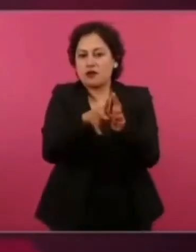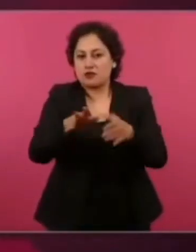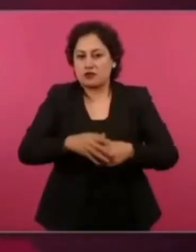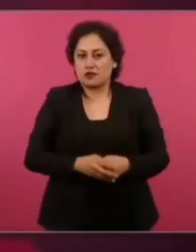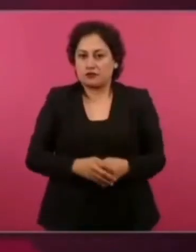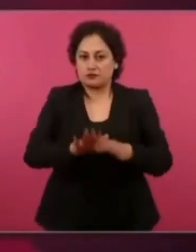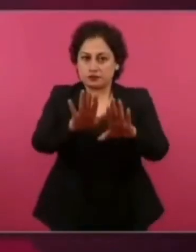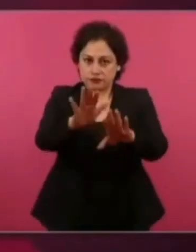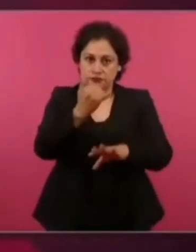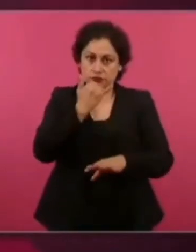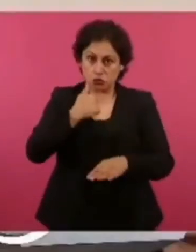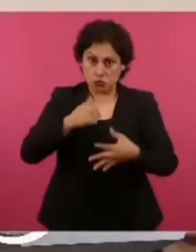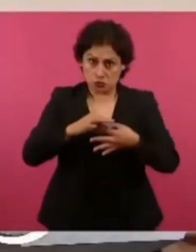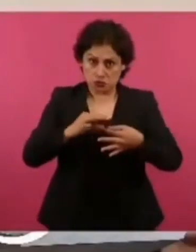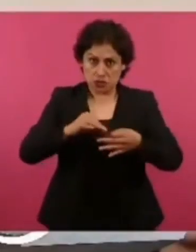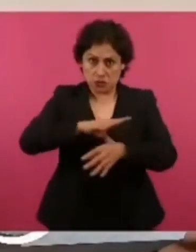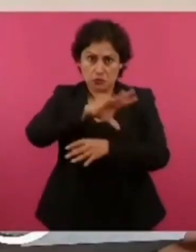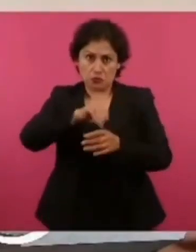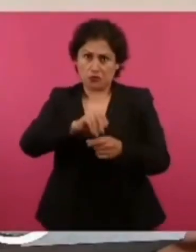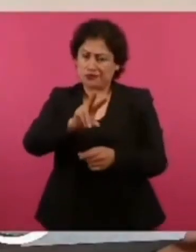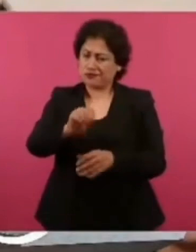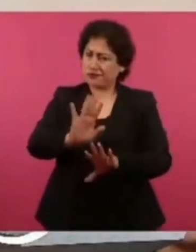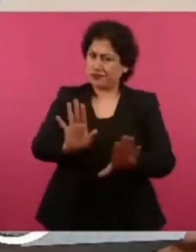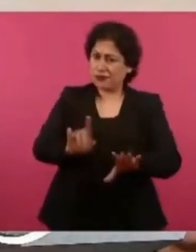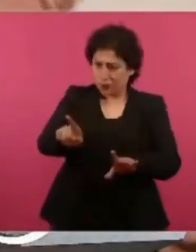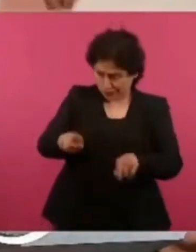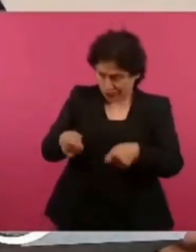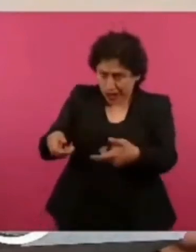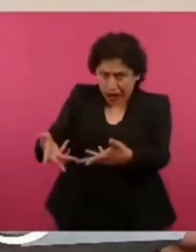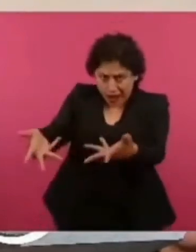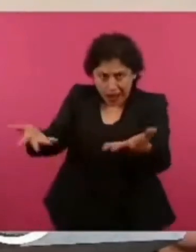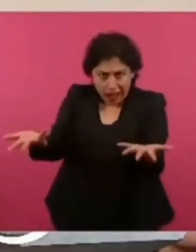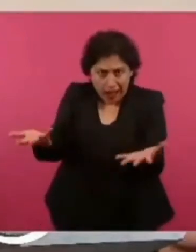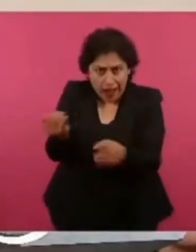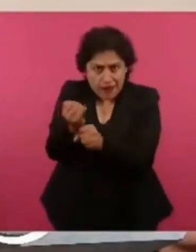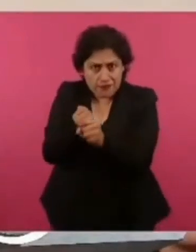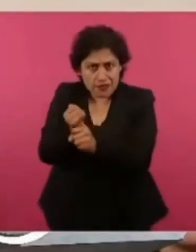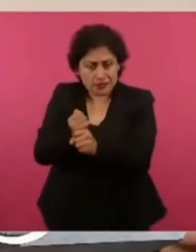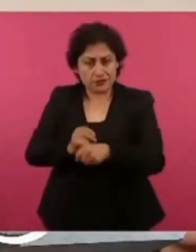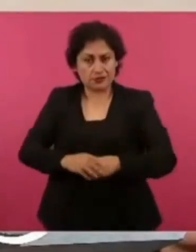todo el trabajo a mí, o sea, ustedes tienen que